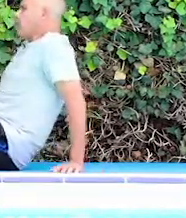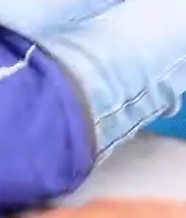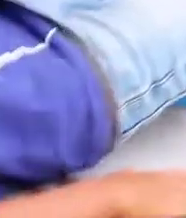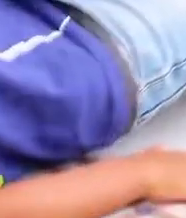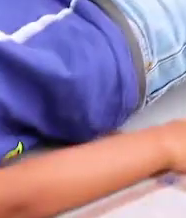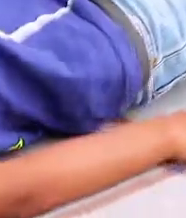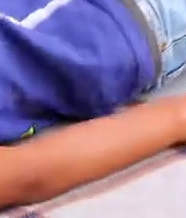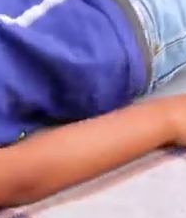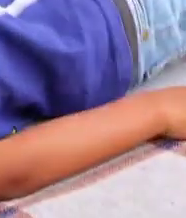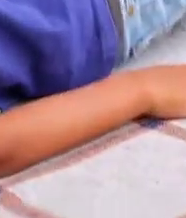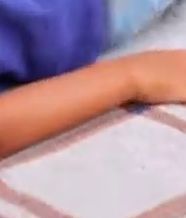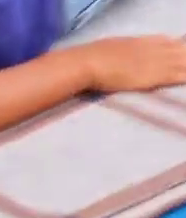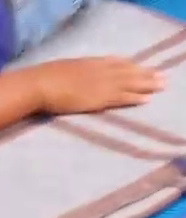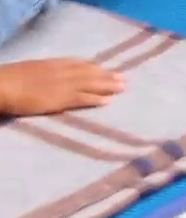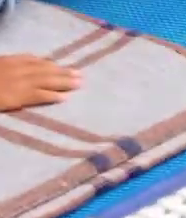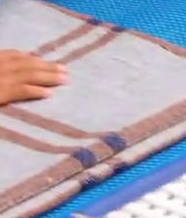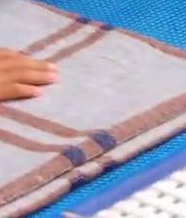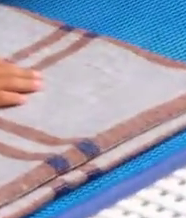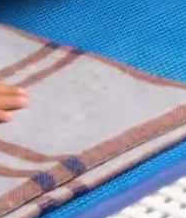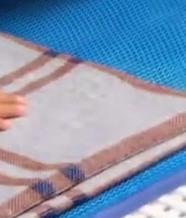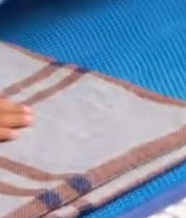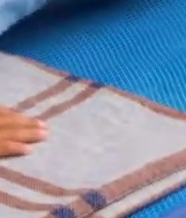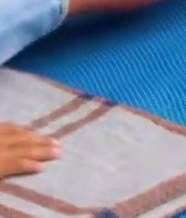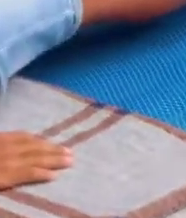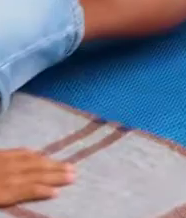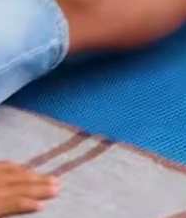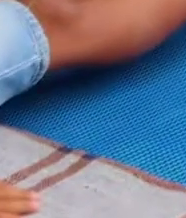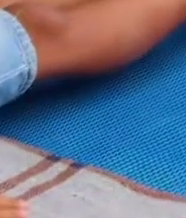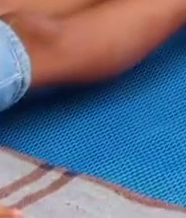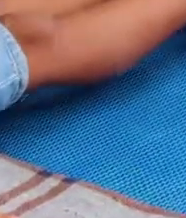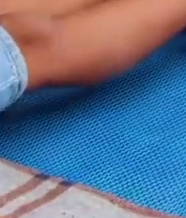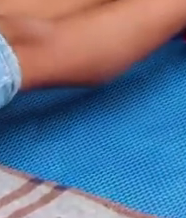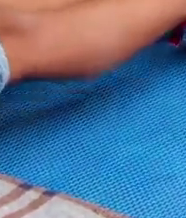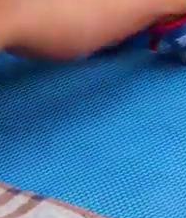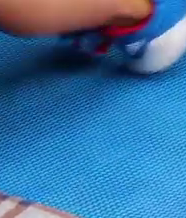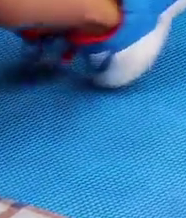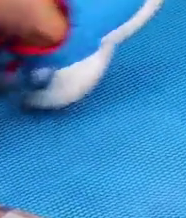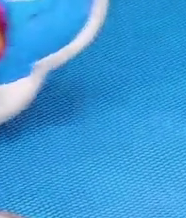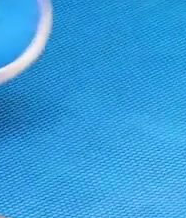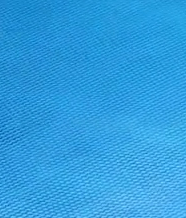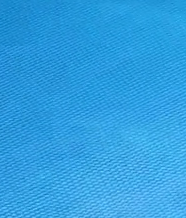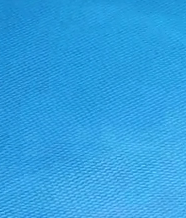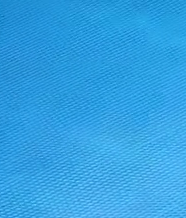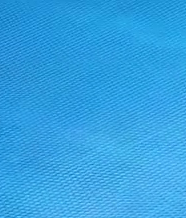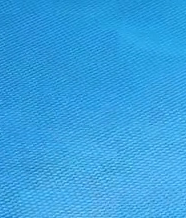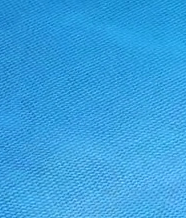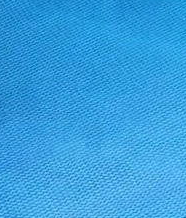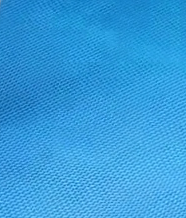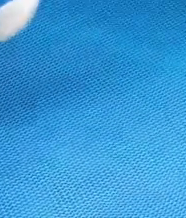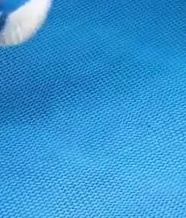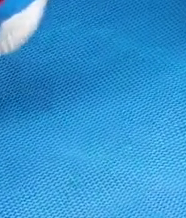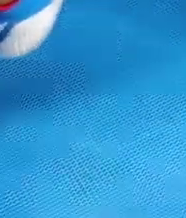acostamos totalmente y hacemos tres flexiones y extensiones. Una.